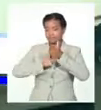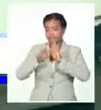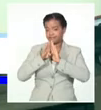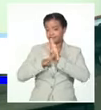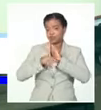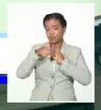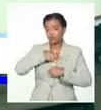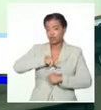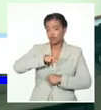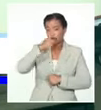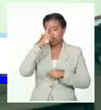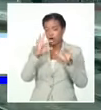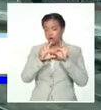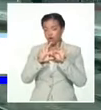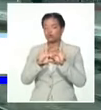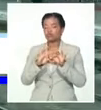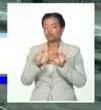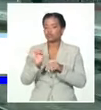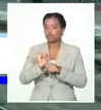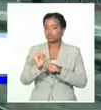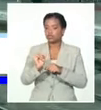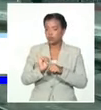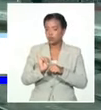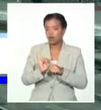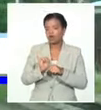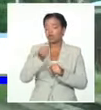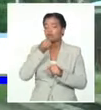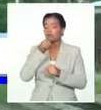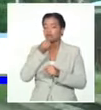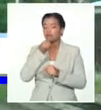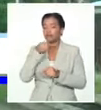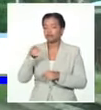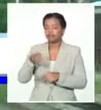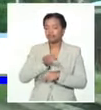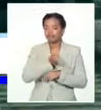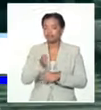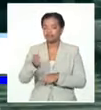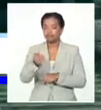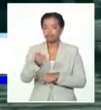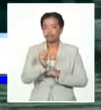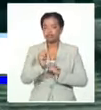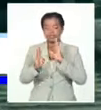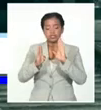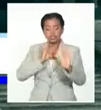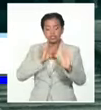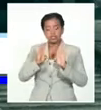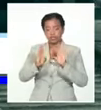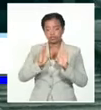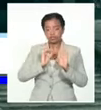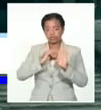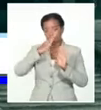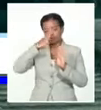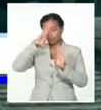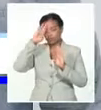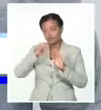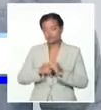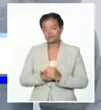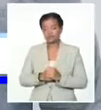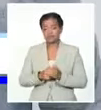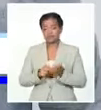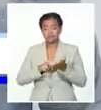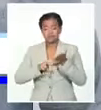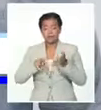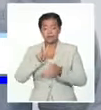también prevé salidas que conectarán territorios del centro del país. La provincia de Villa Clara